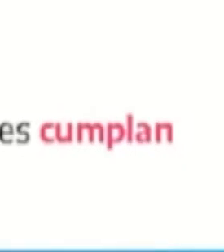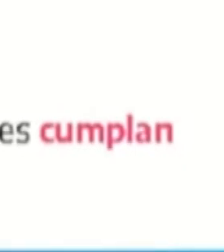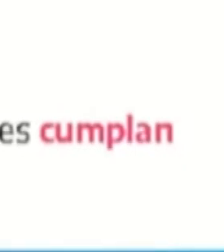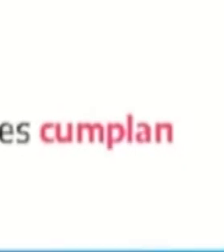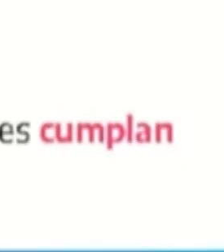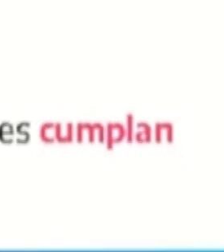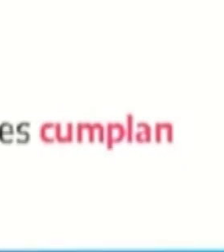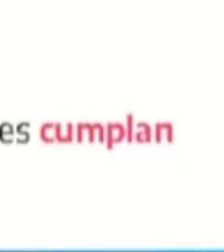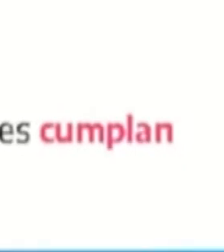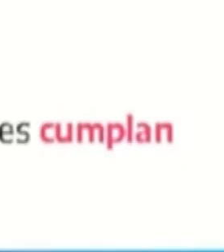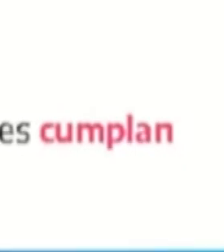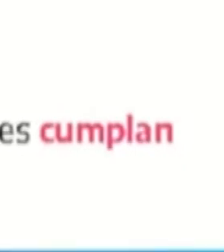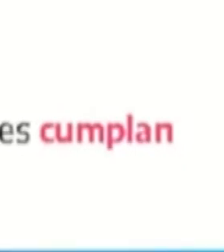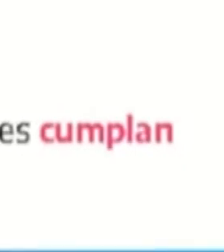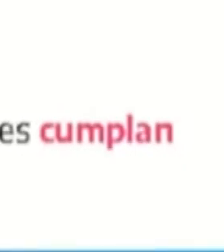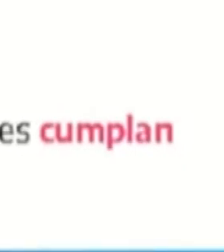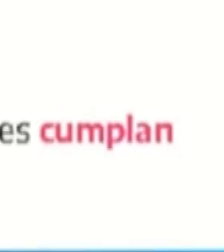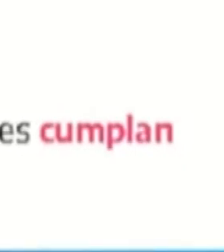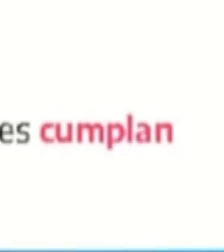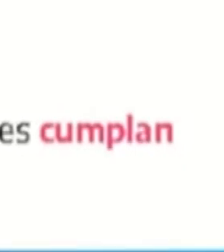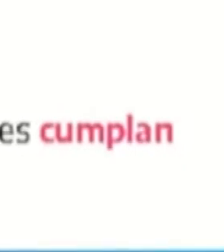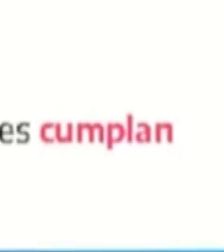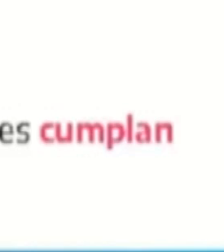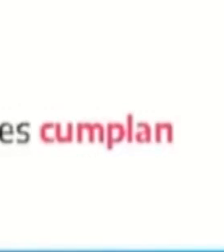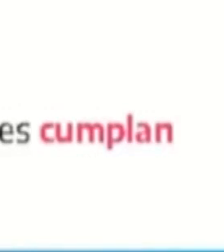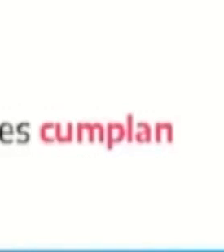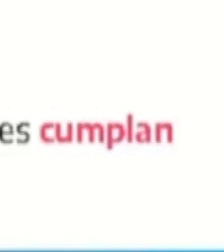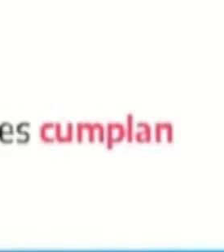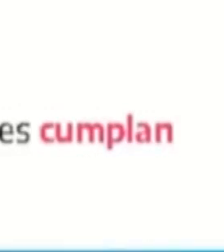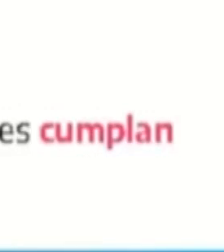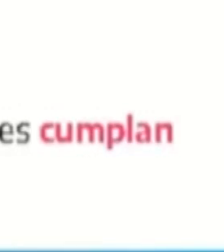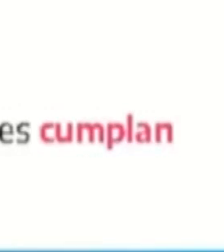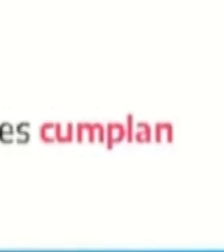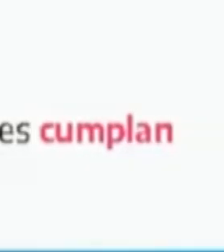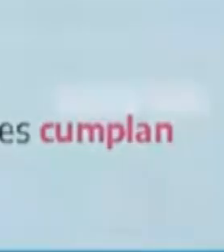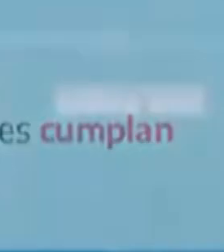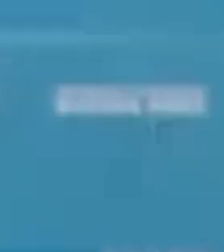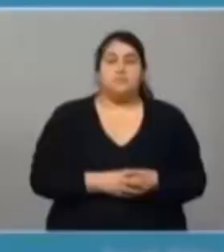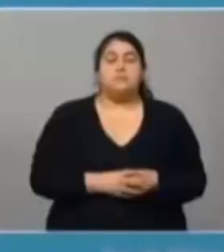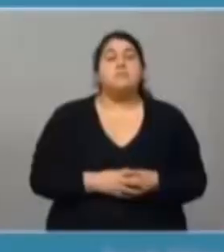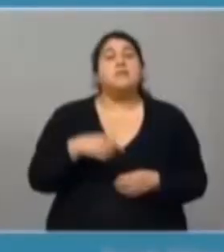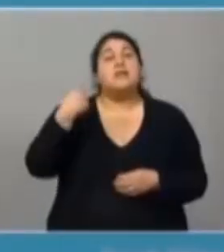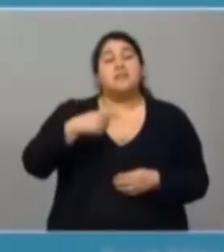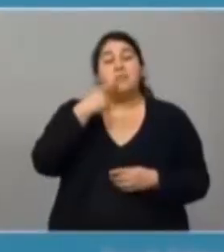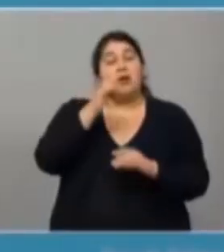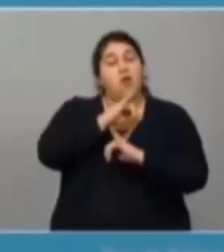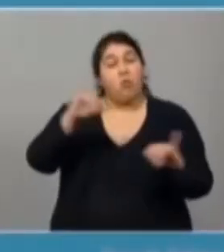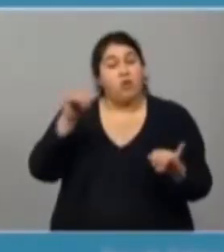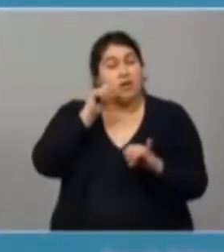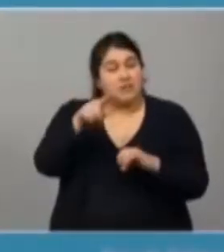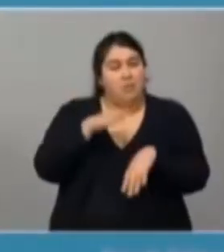comience la campaña de vacunación, les daremos los turnos por el sistema que hemos utilizado habitualmente de comunicación